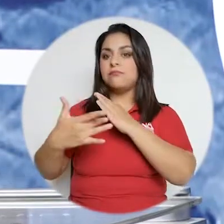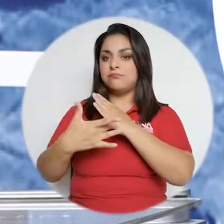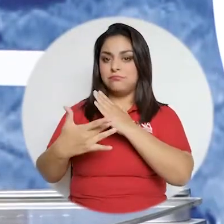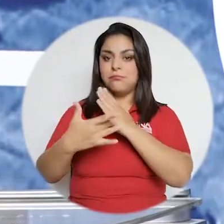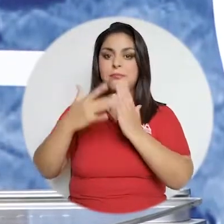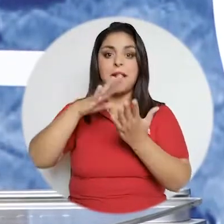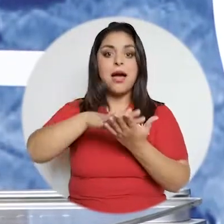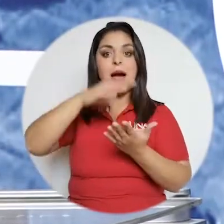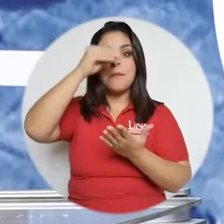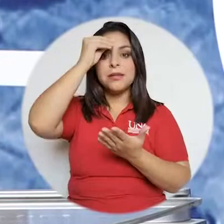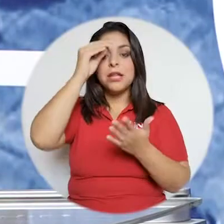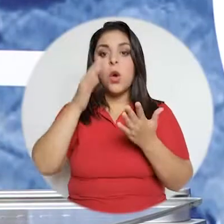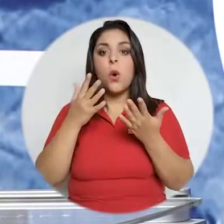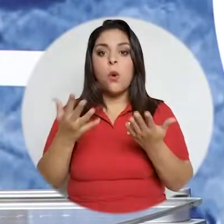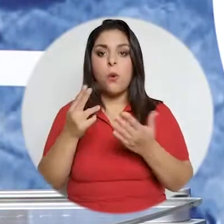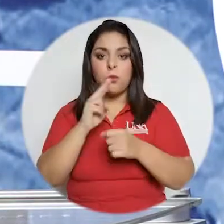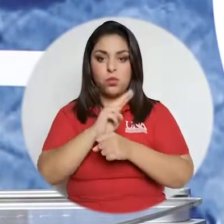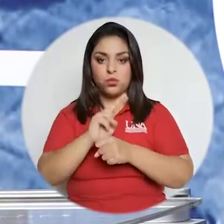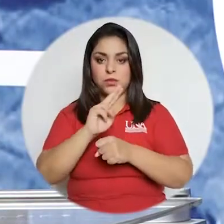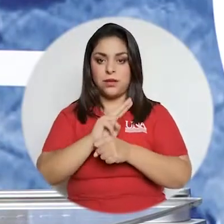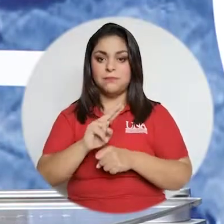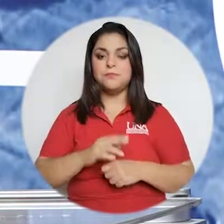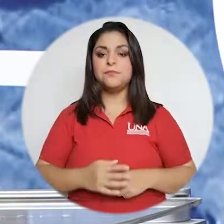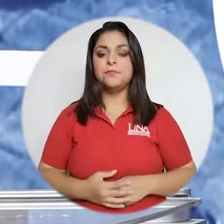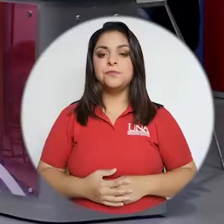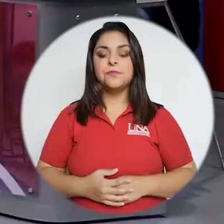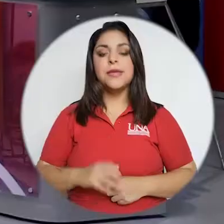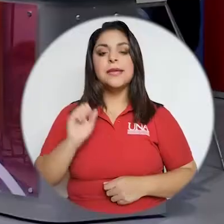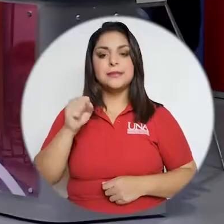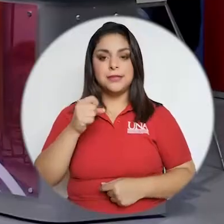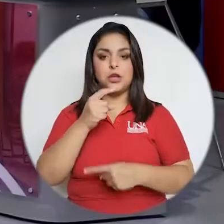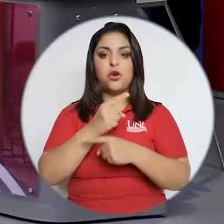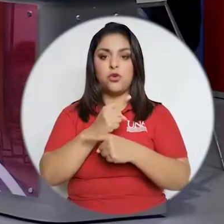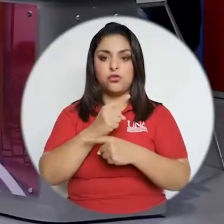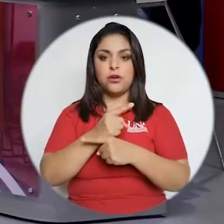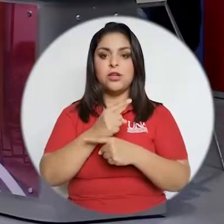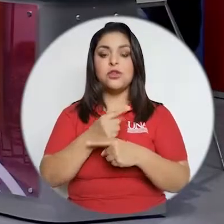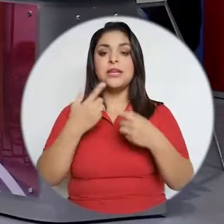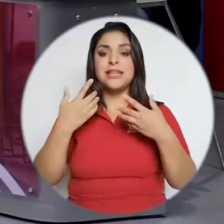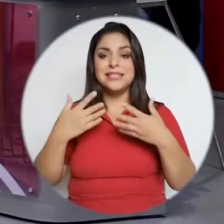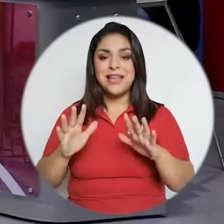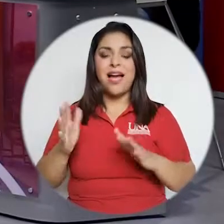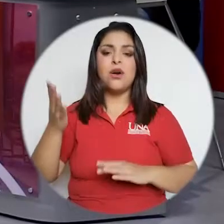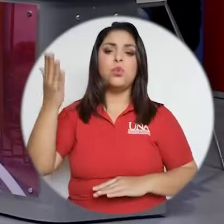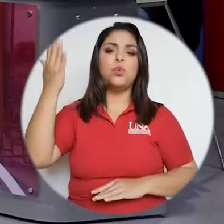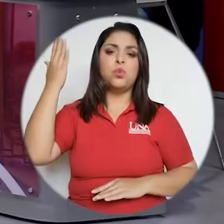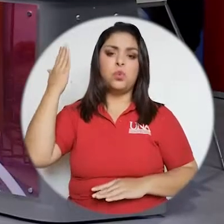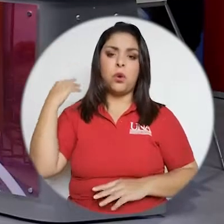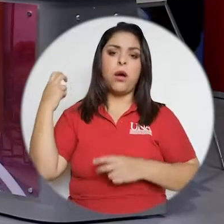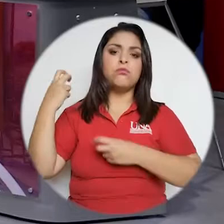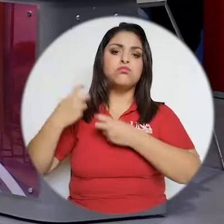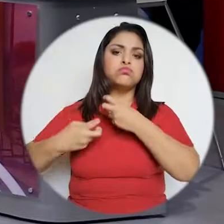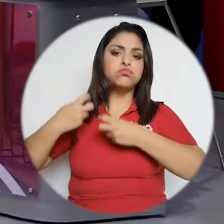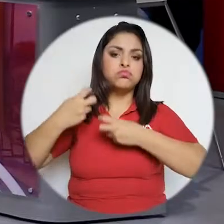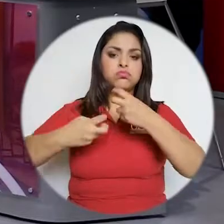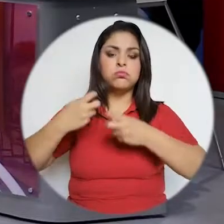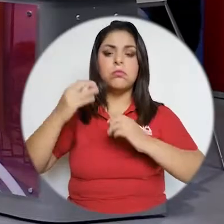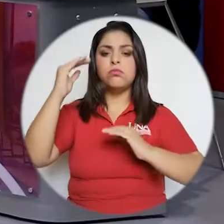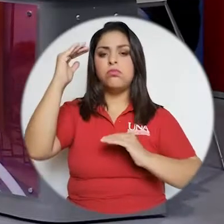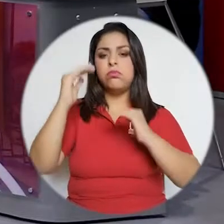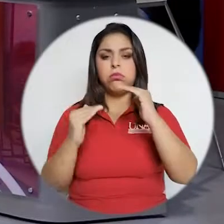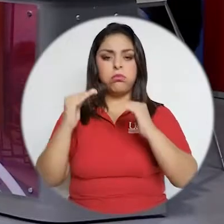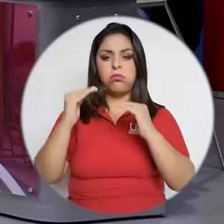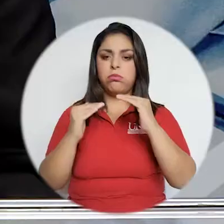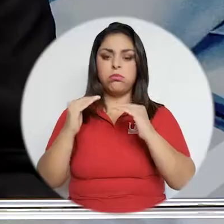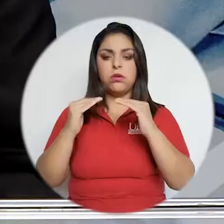y aprendizaje de cómo usarla. Exacto, sí. Ya veníamos con grandes problemas de desigualdad